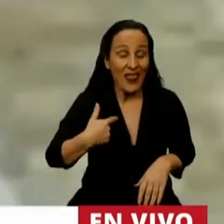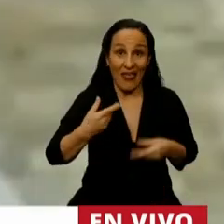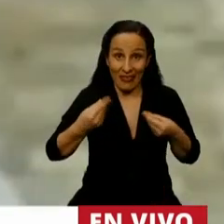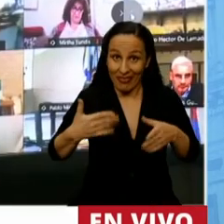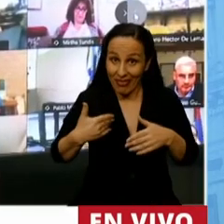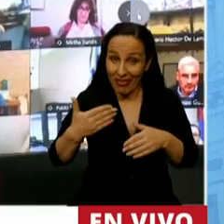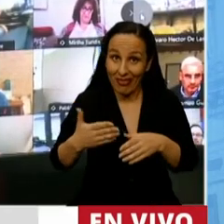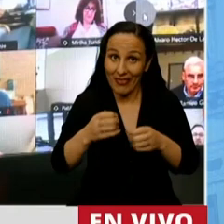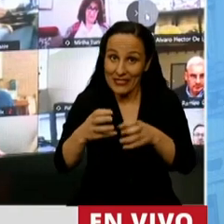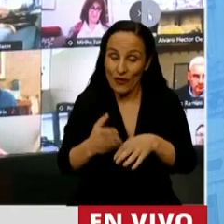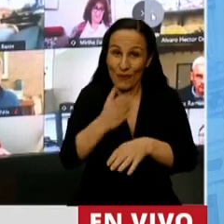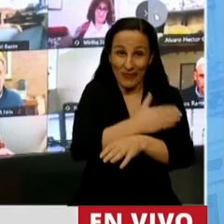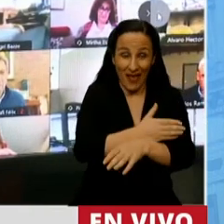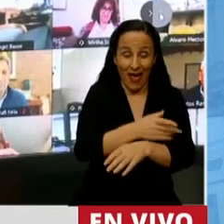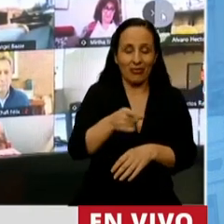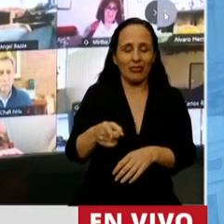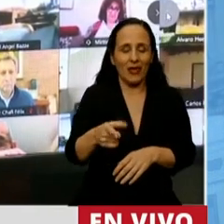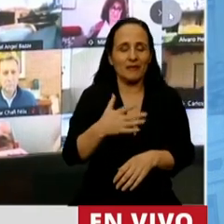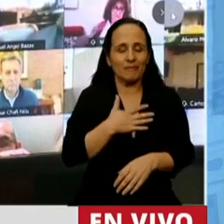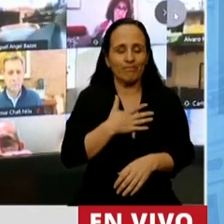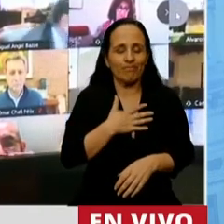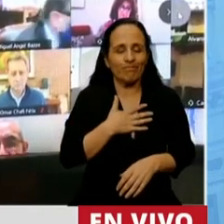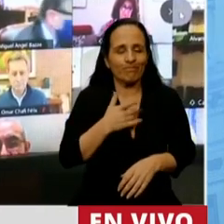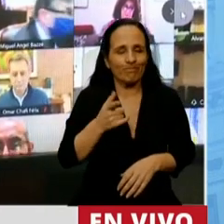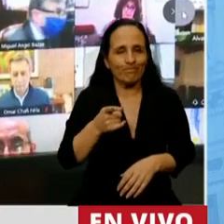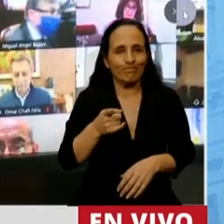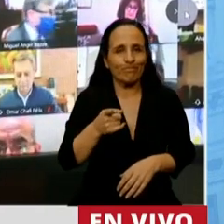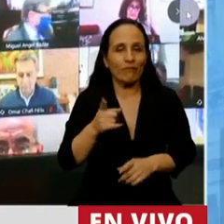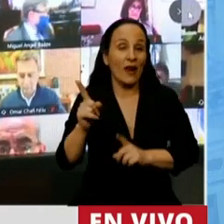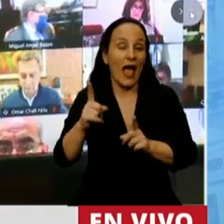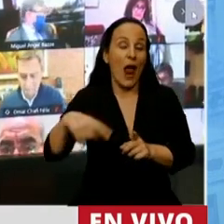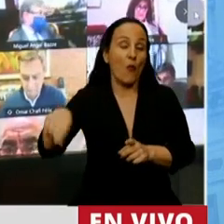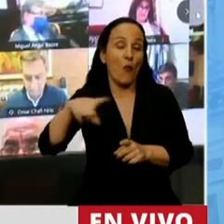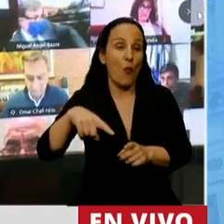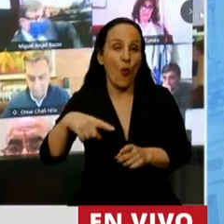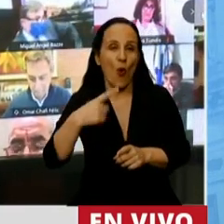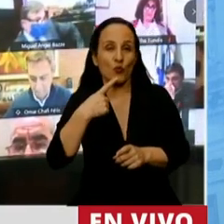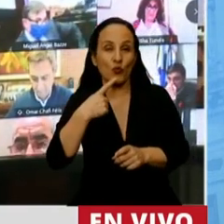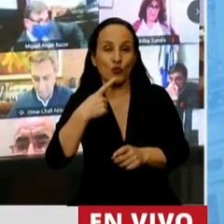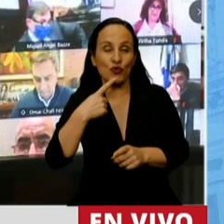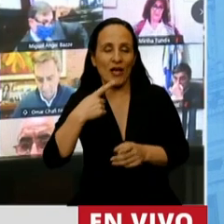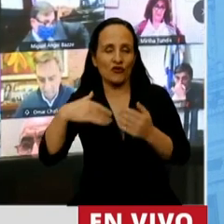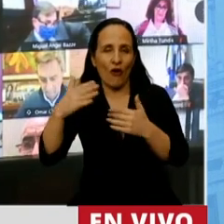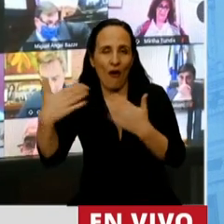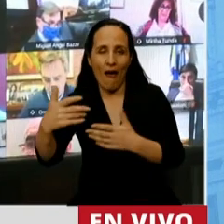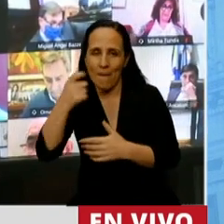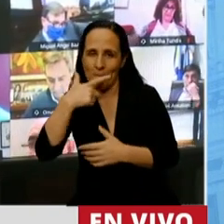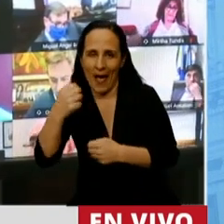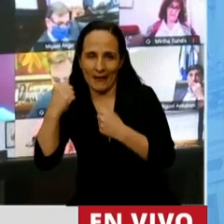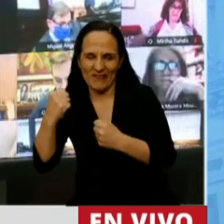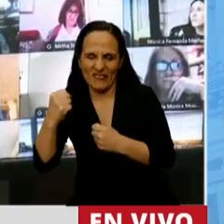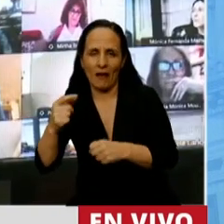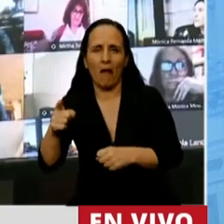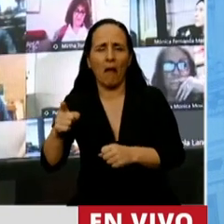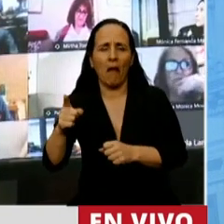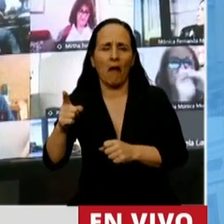comenzar la sesión, seguramente algunos muchachos ultramacristas estarían